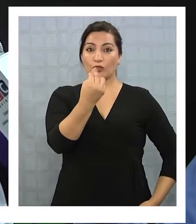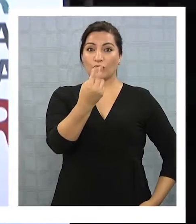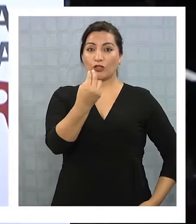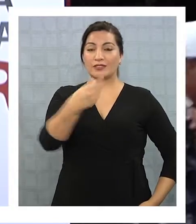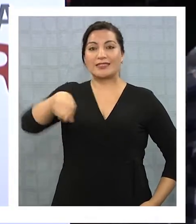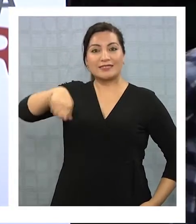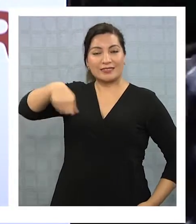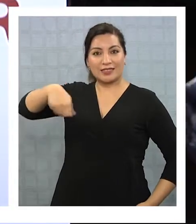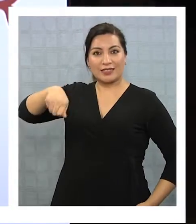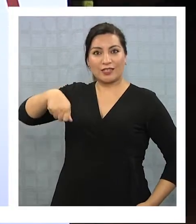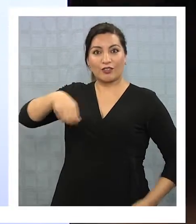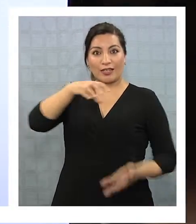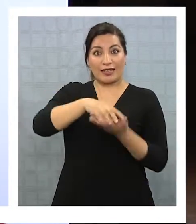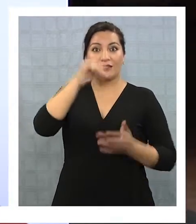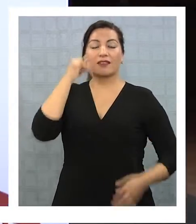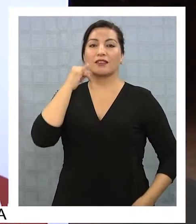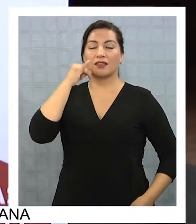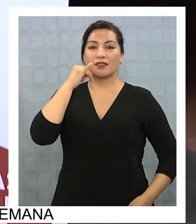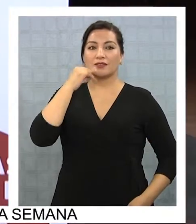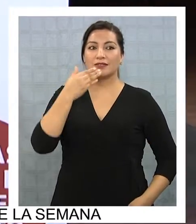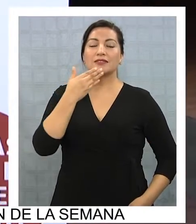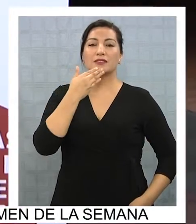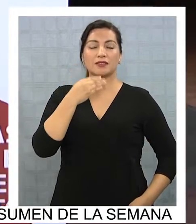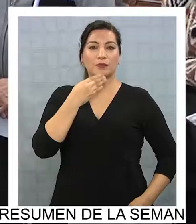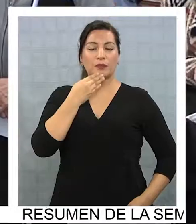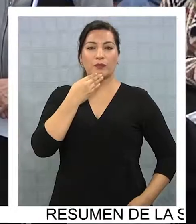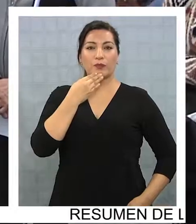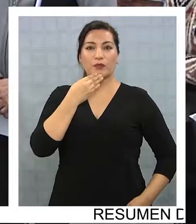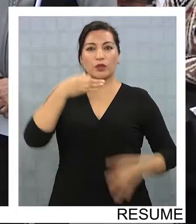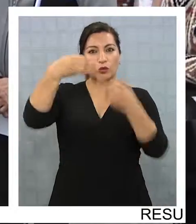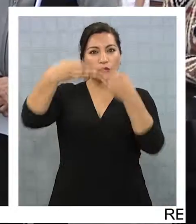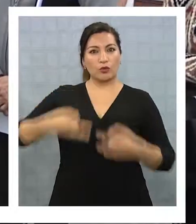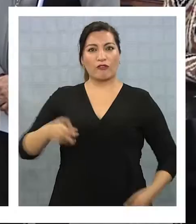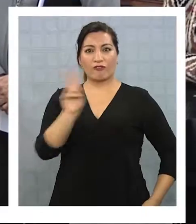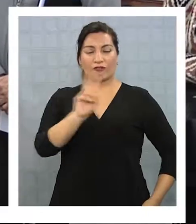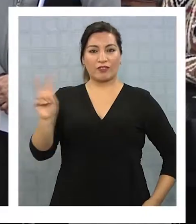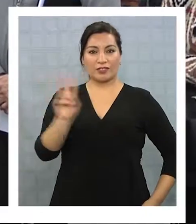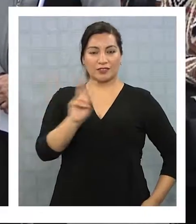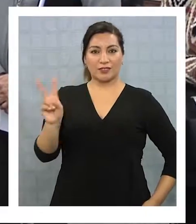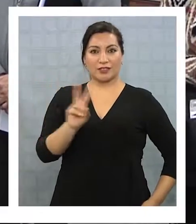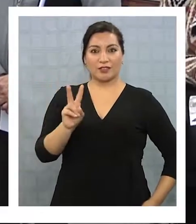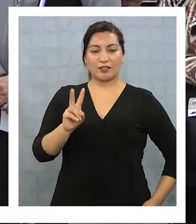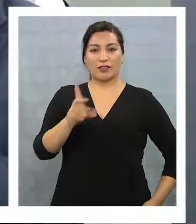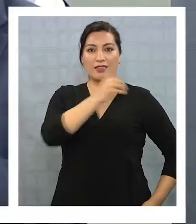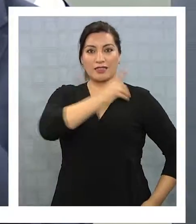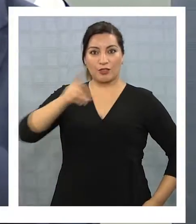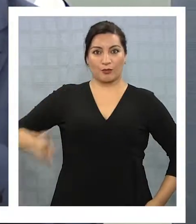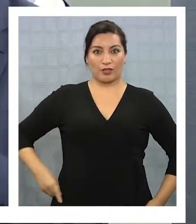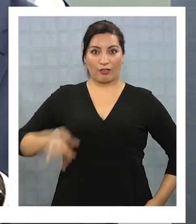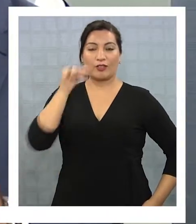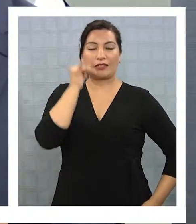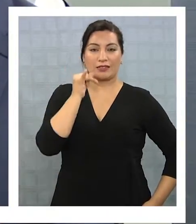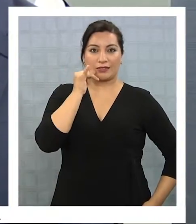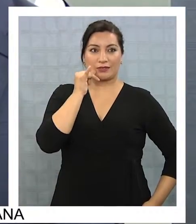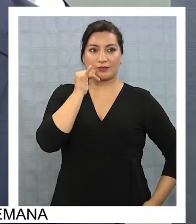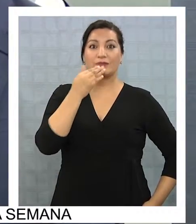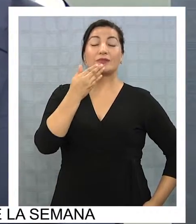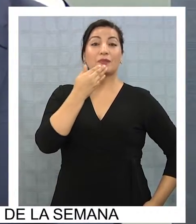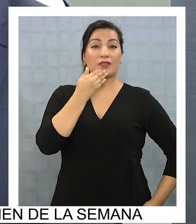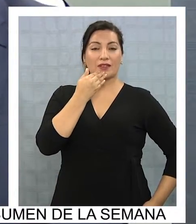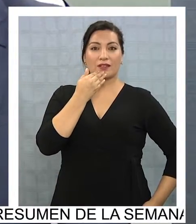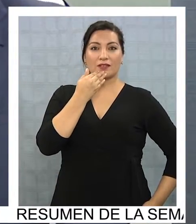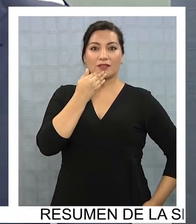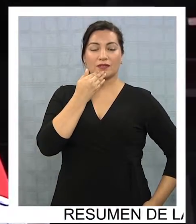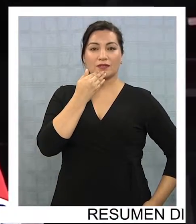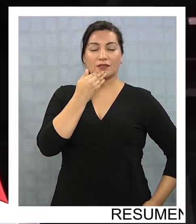senadores en la región y tenemos un total de 22 candidatos a diputados en la región. Y a